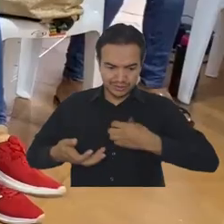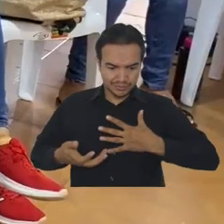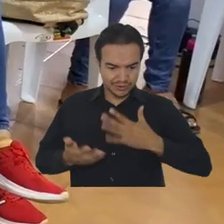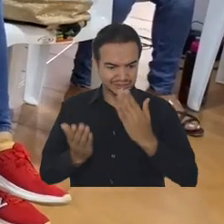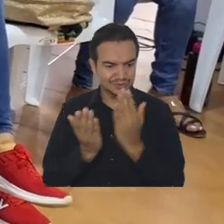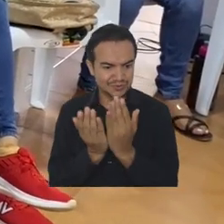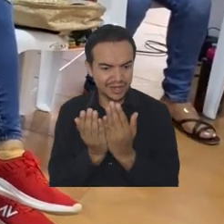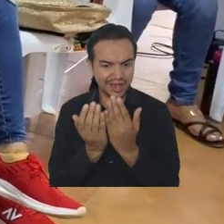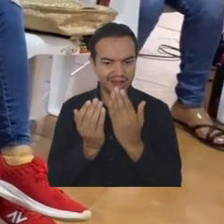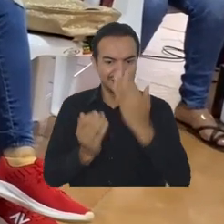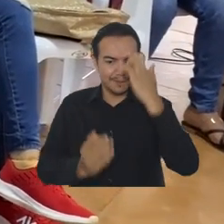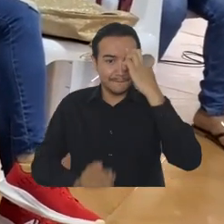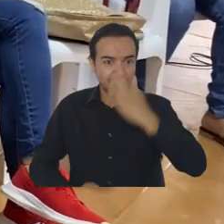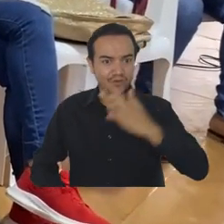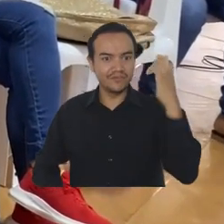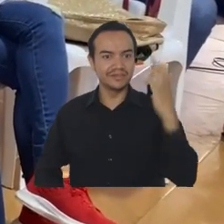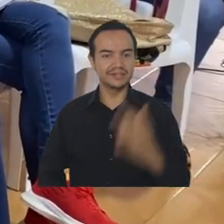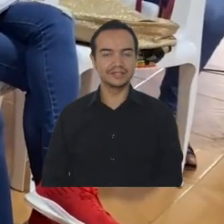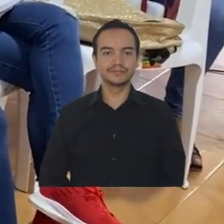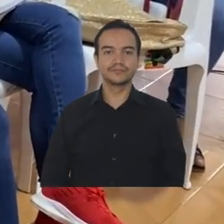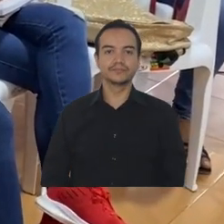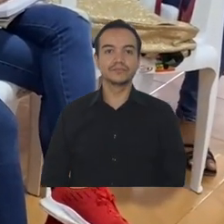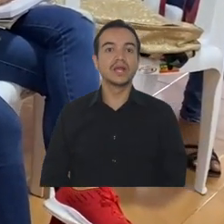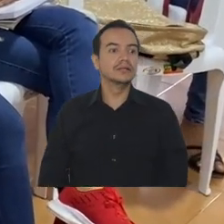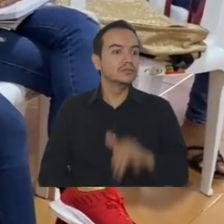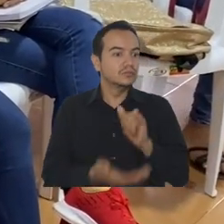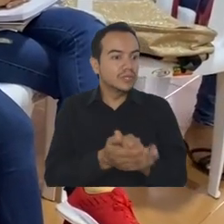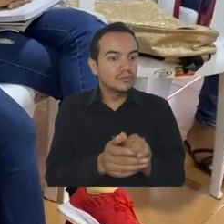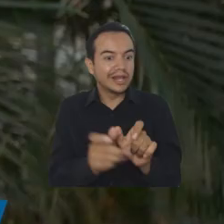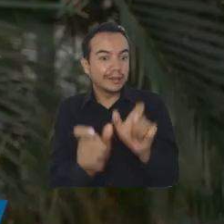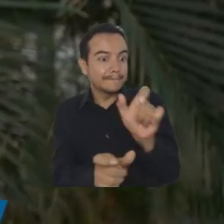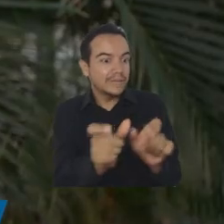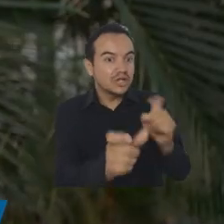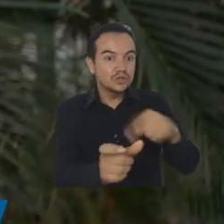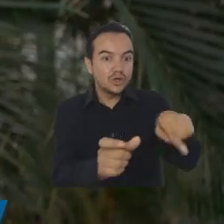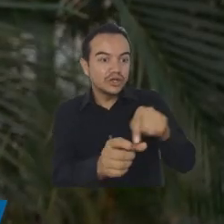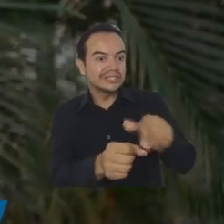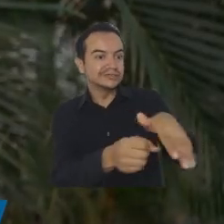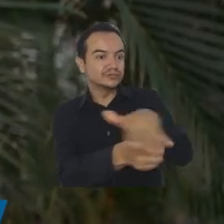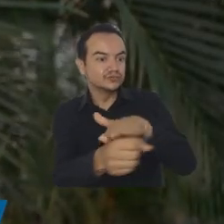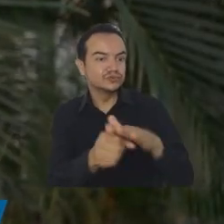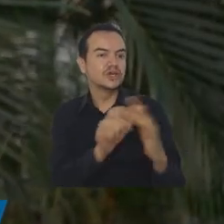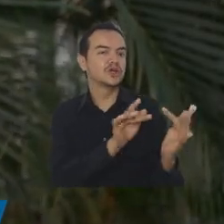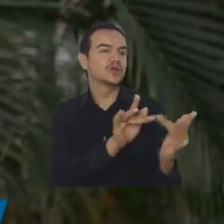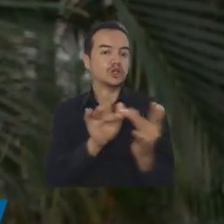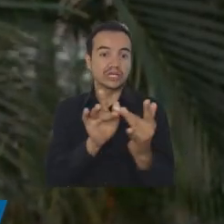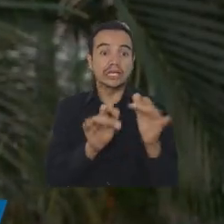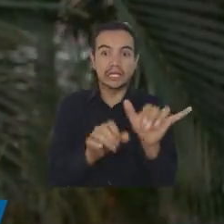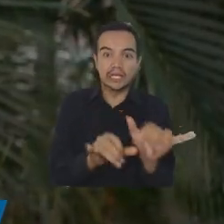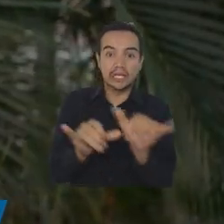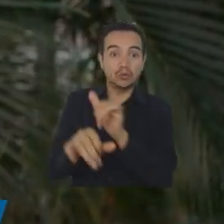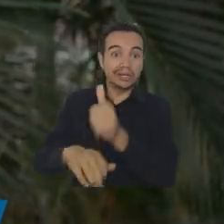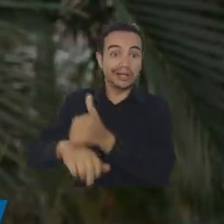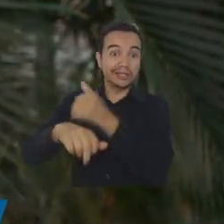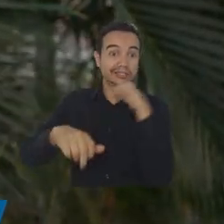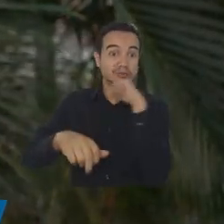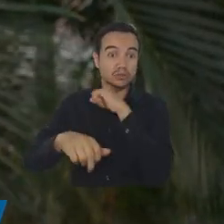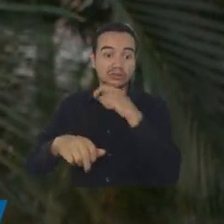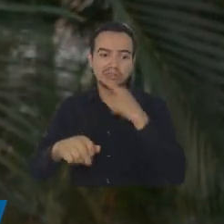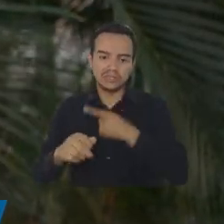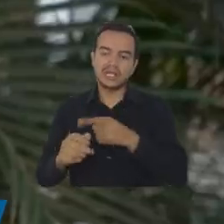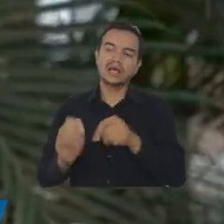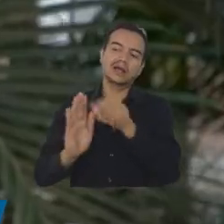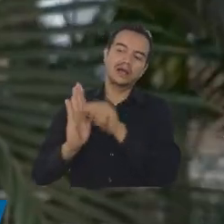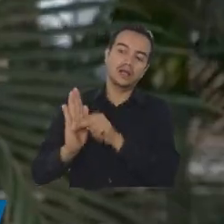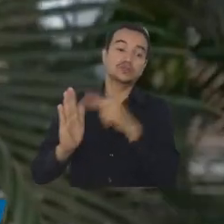tener una profesión. Mantener el contacto con la comunidad, afianzamos la política de nuestro rector y en el caso de Santa Ana,